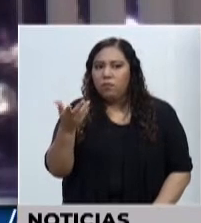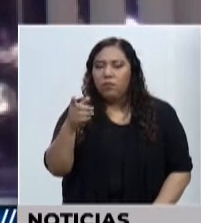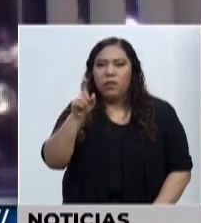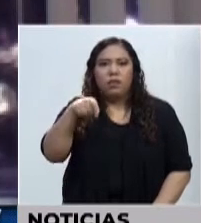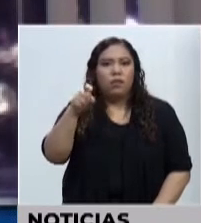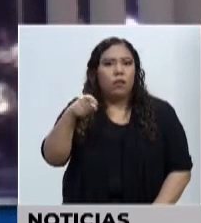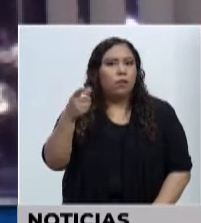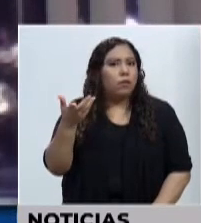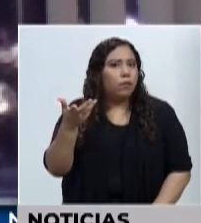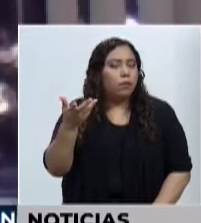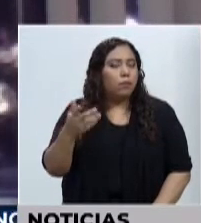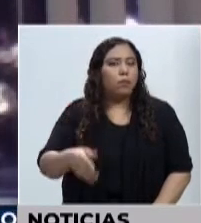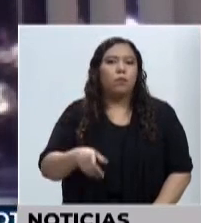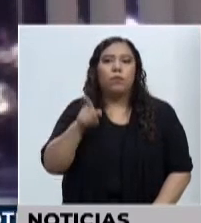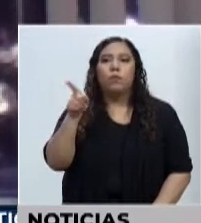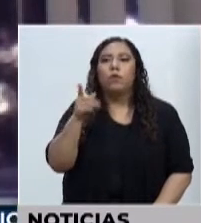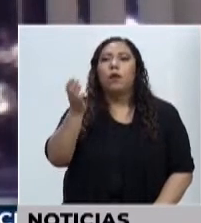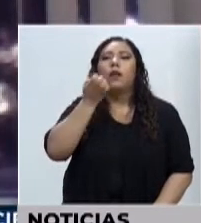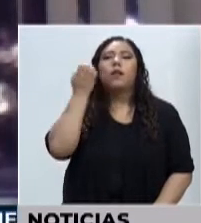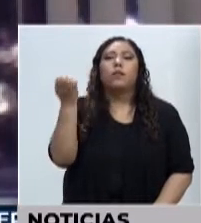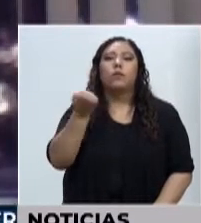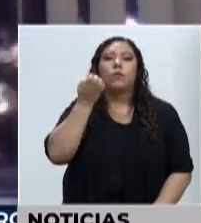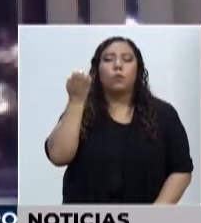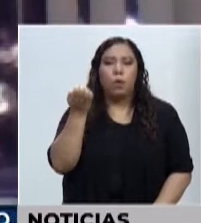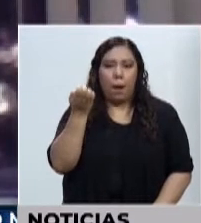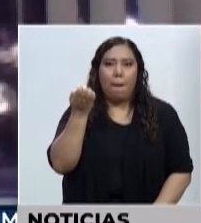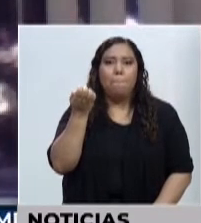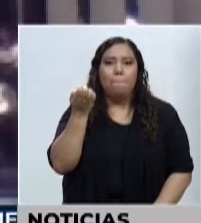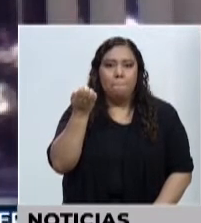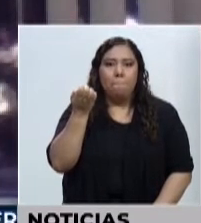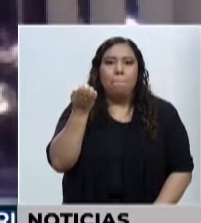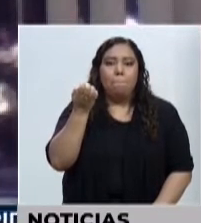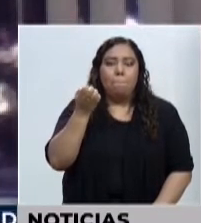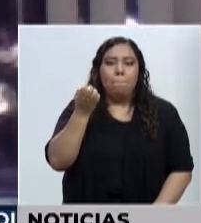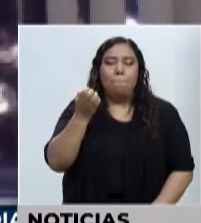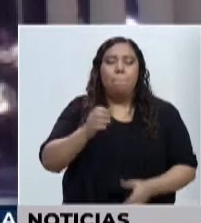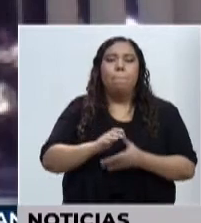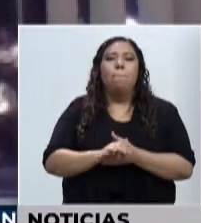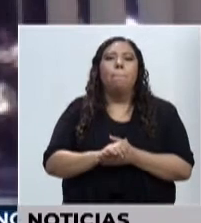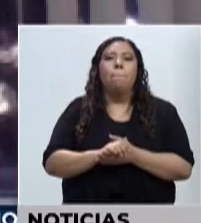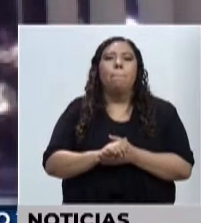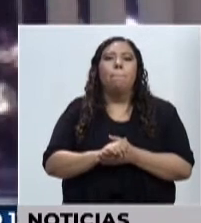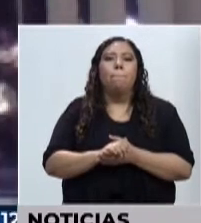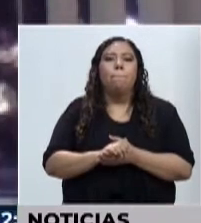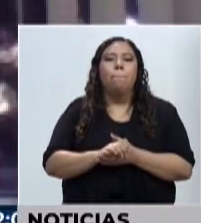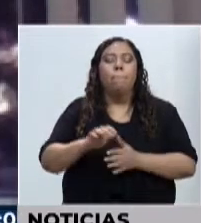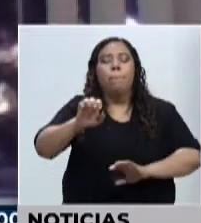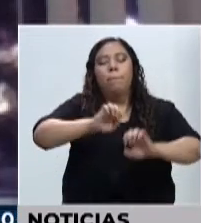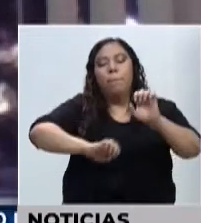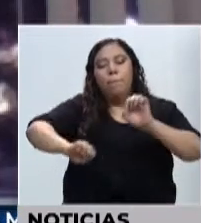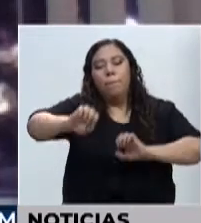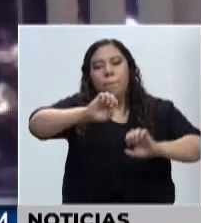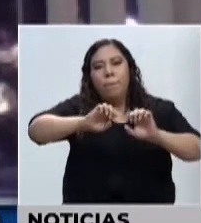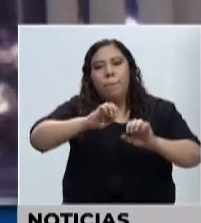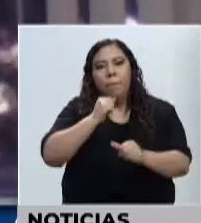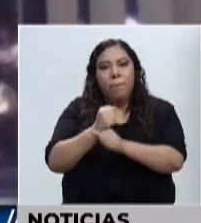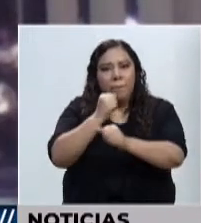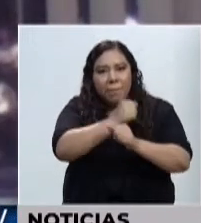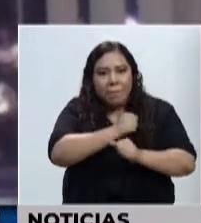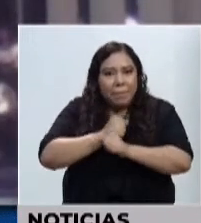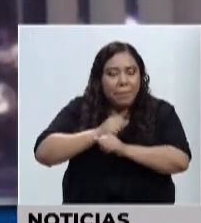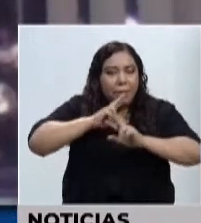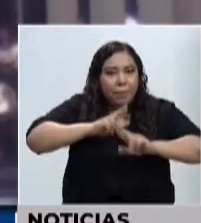la escuela porque la gestión para resultados es un modelo nuevo de